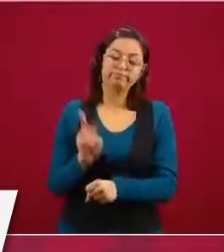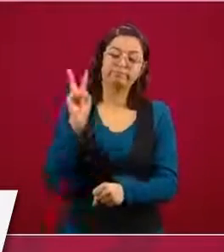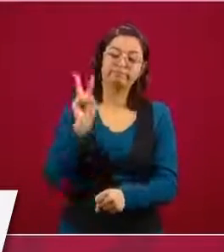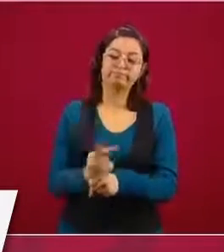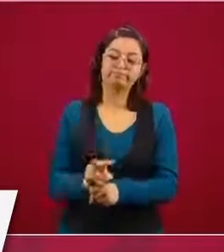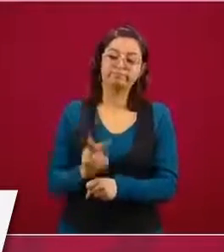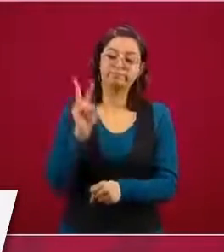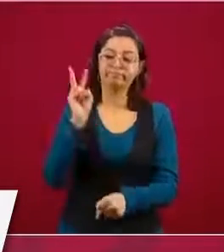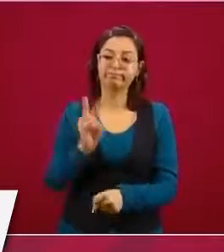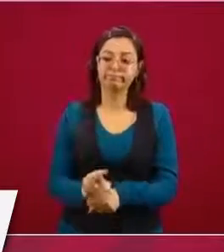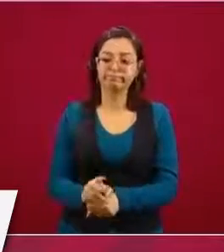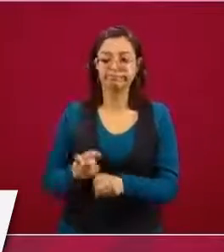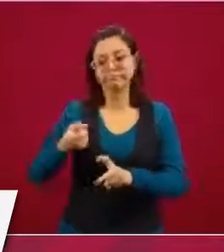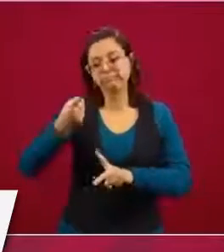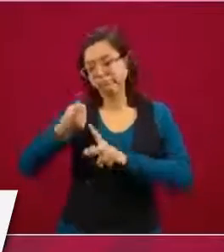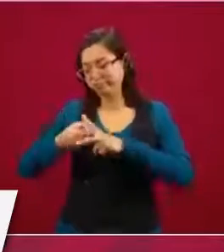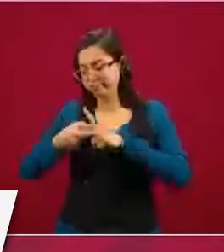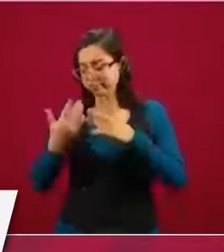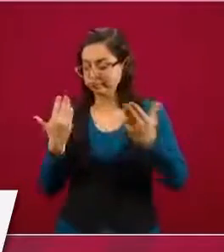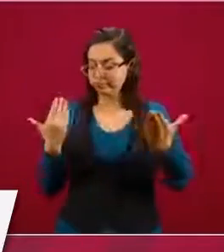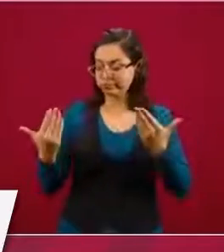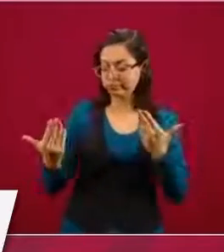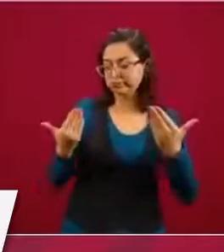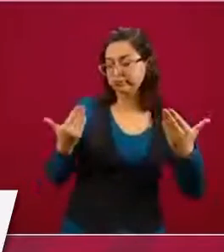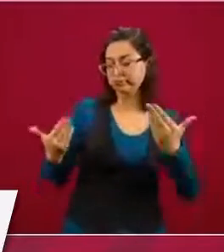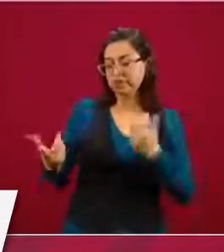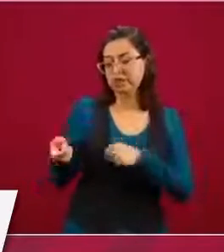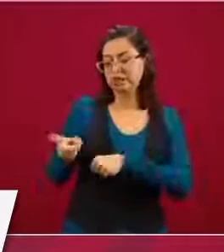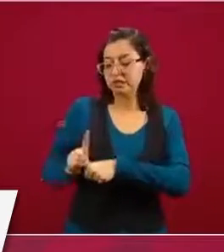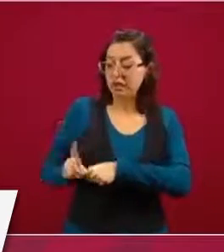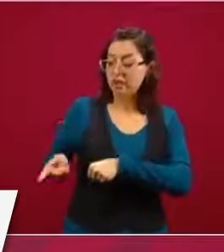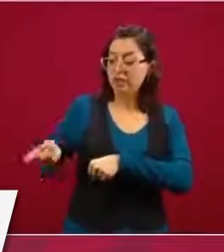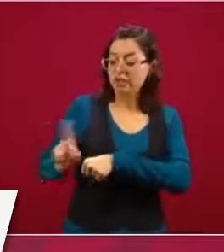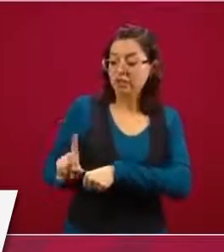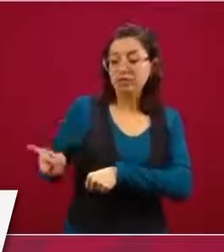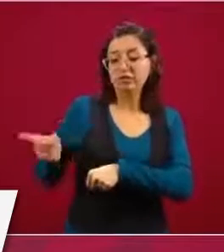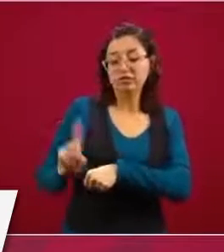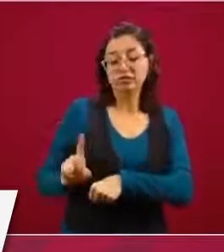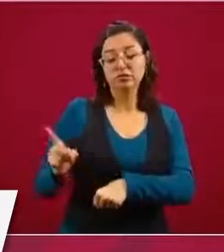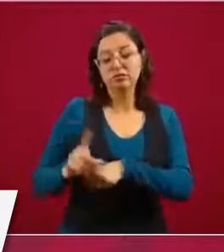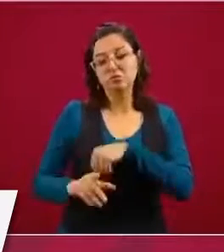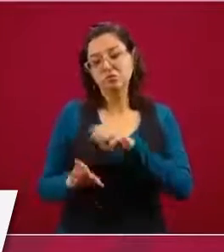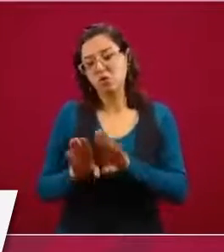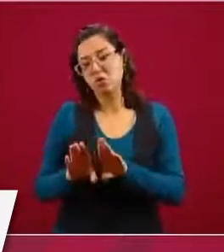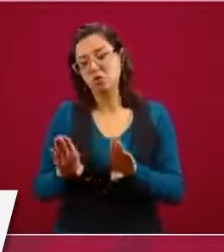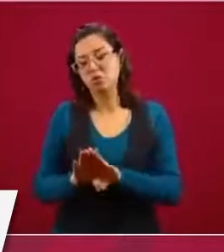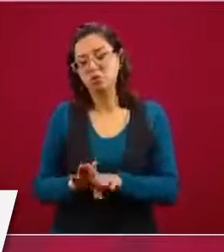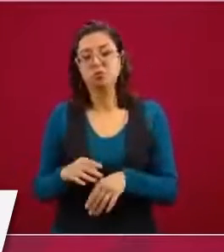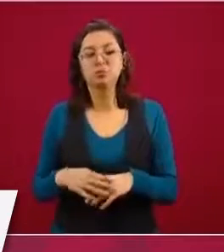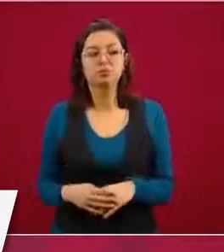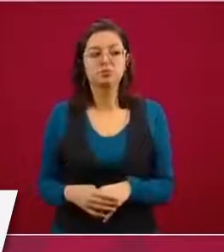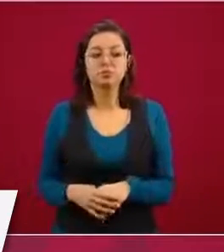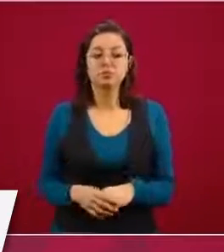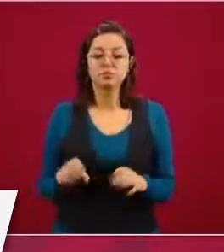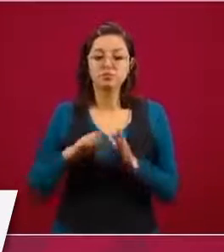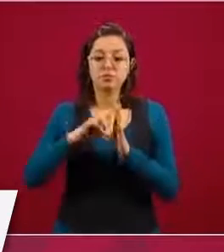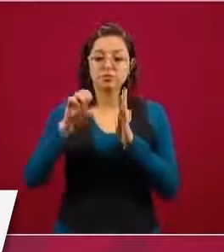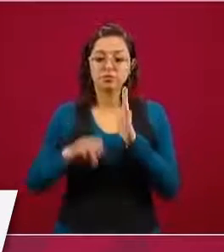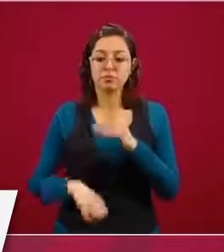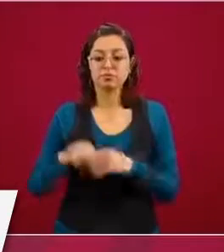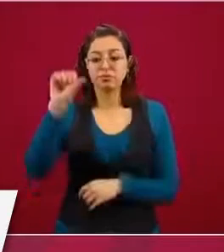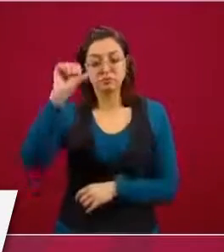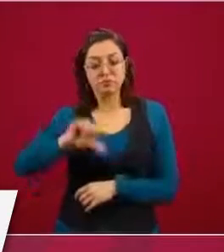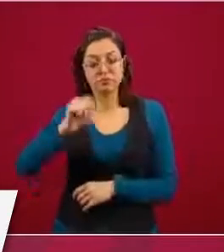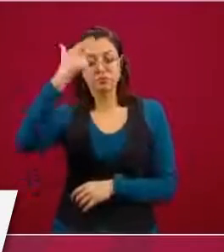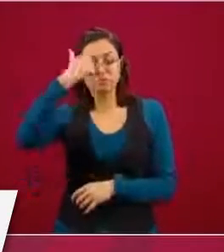Tenemos nuestras proyecciones y vamos viendo cómo se va comportando. Hoy, por ejemplo, por la